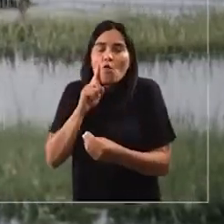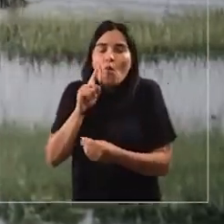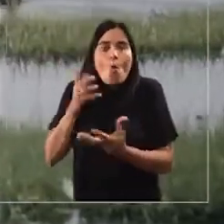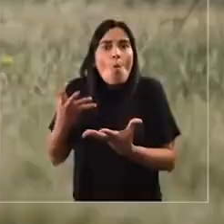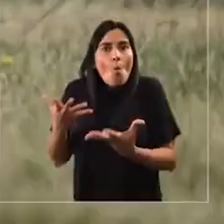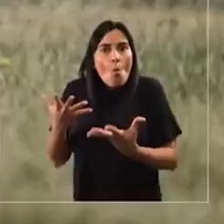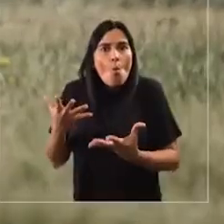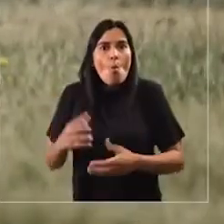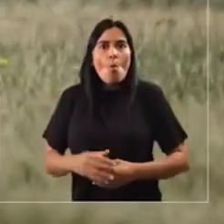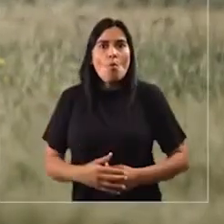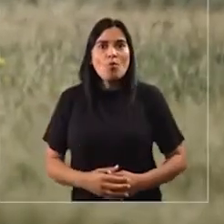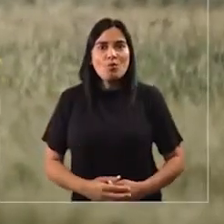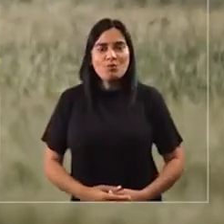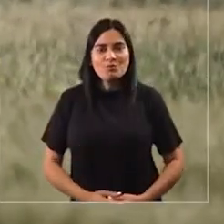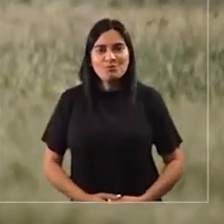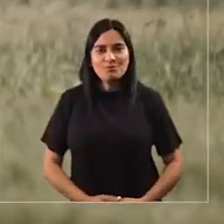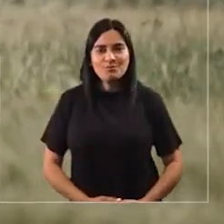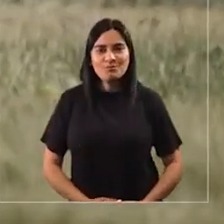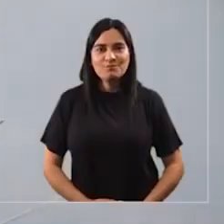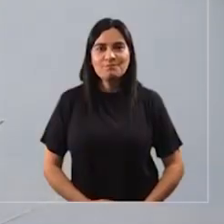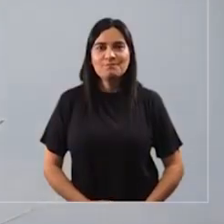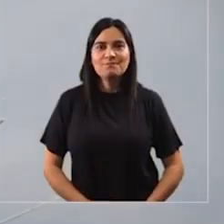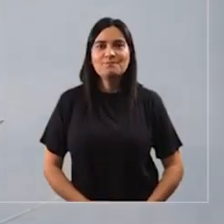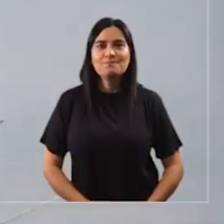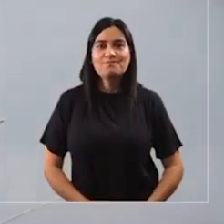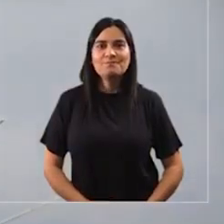una riqueza que va mucho más allá.